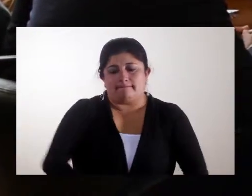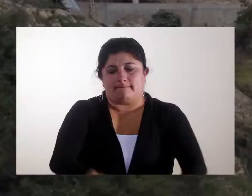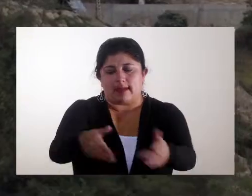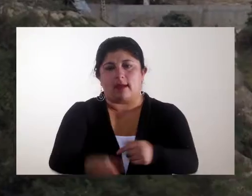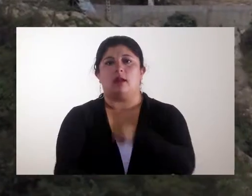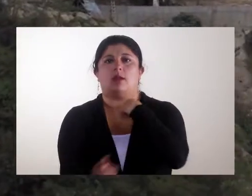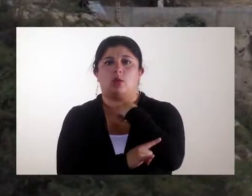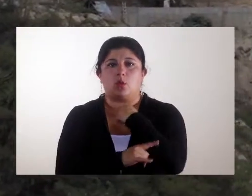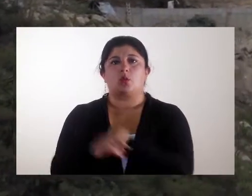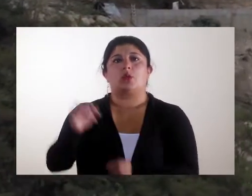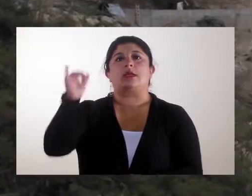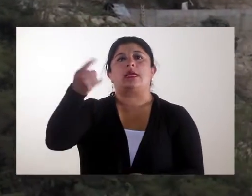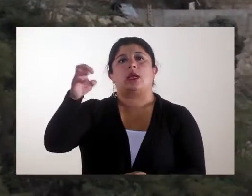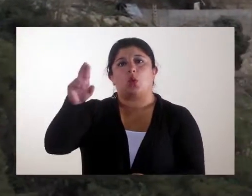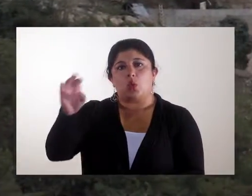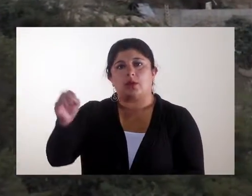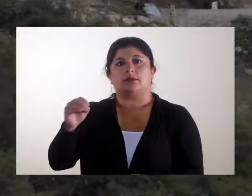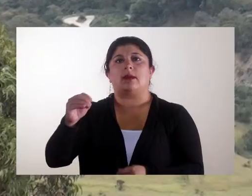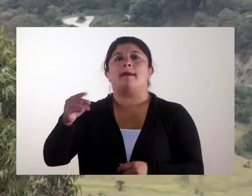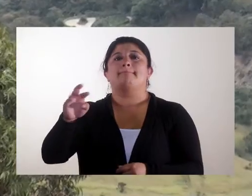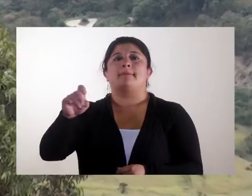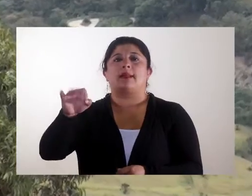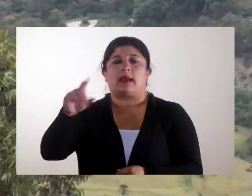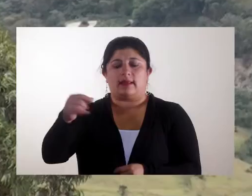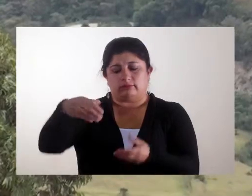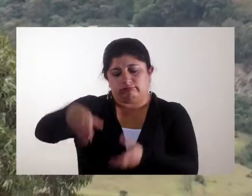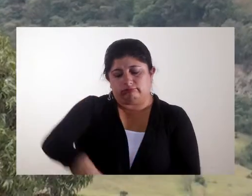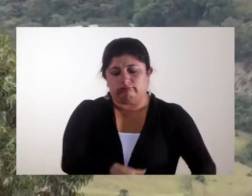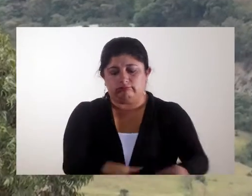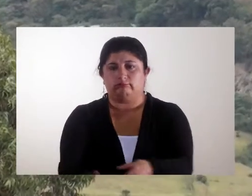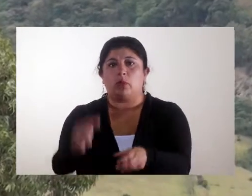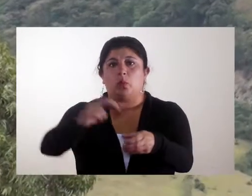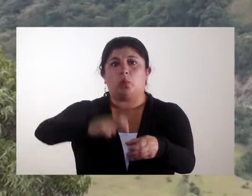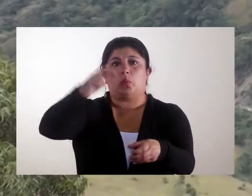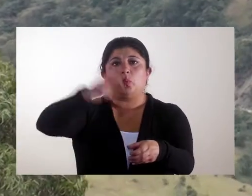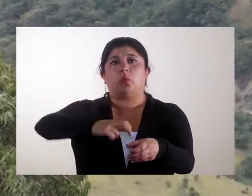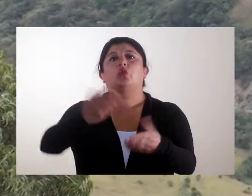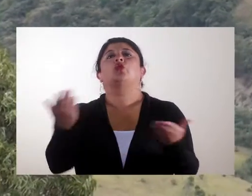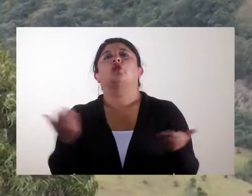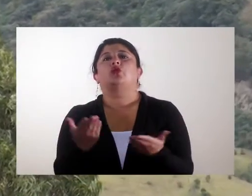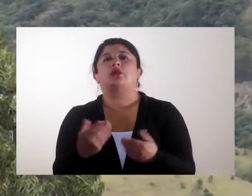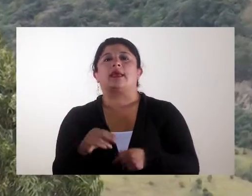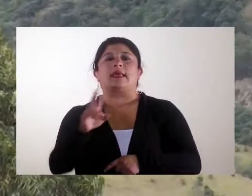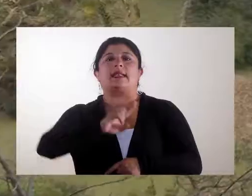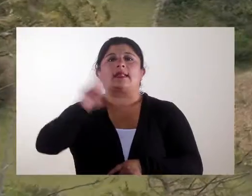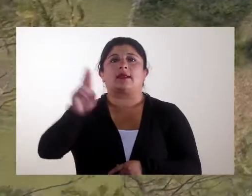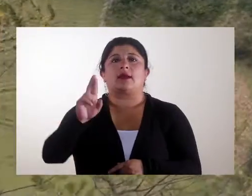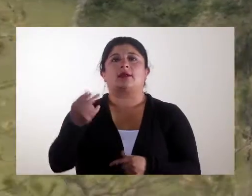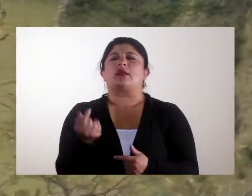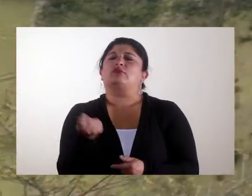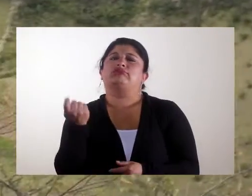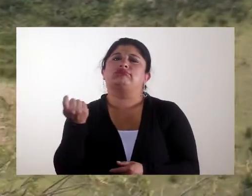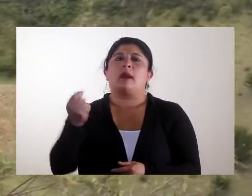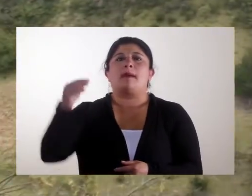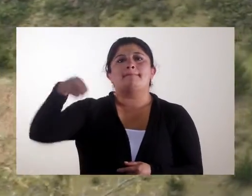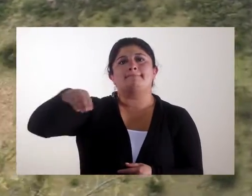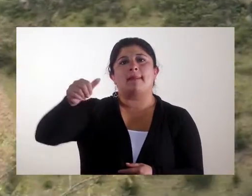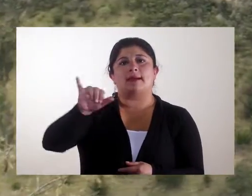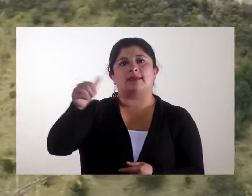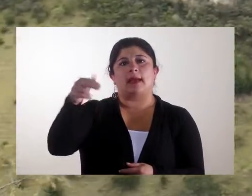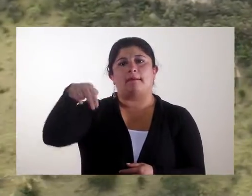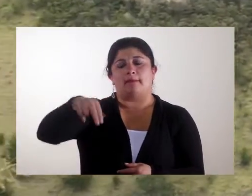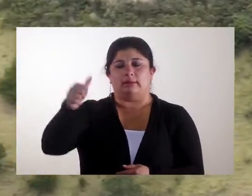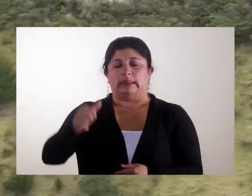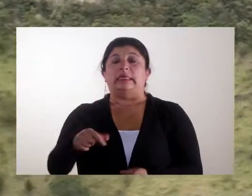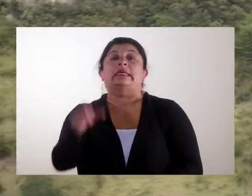vía La Unión y Guerones Mercaderes. Finalmente, y ante los atentados contra los leoductos transandinos registrados en los municipios de Ricaurte y